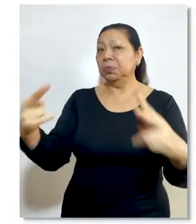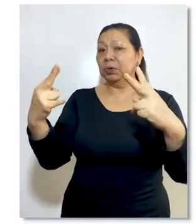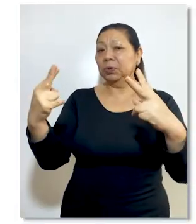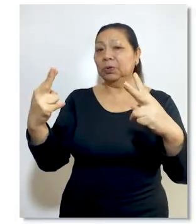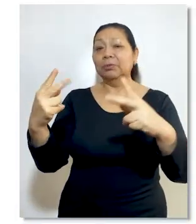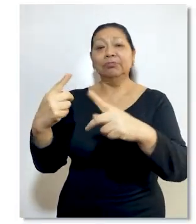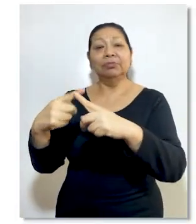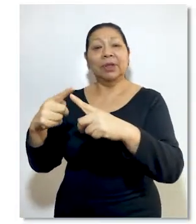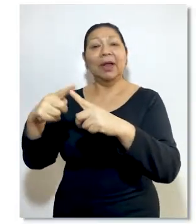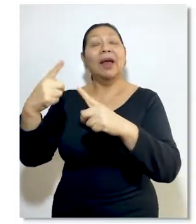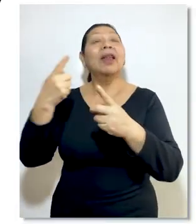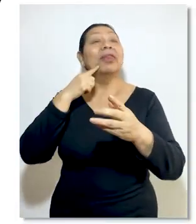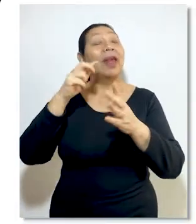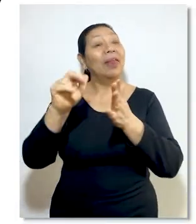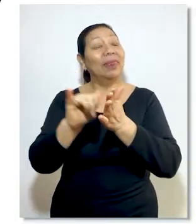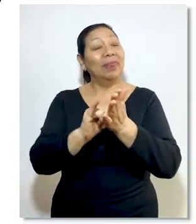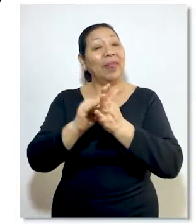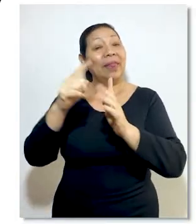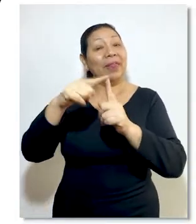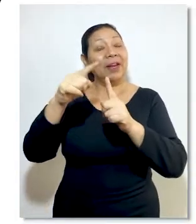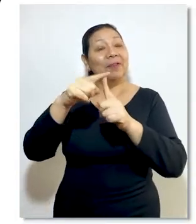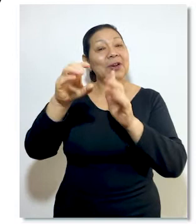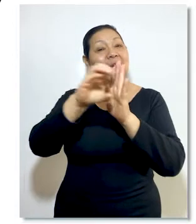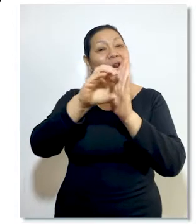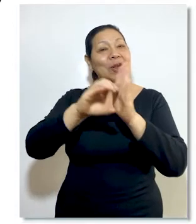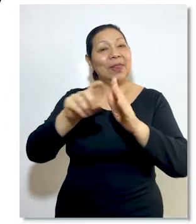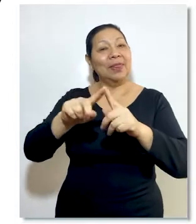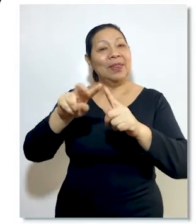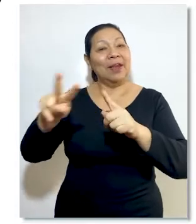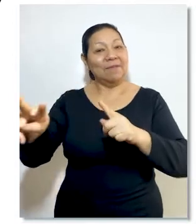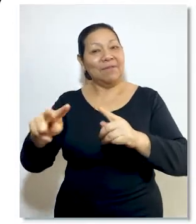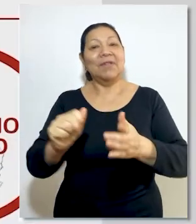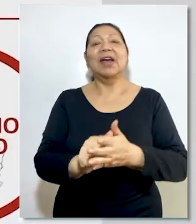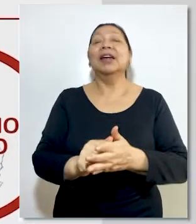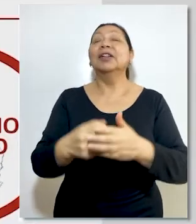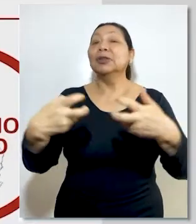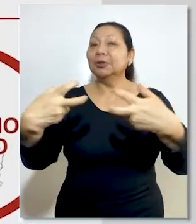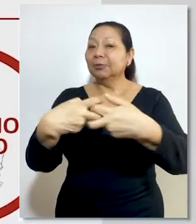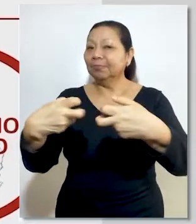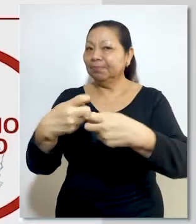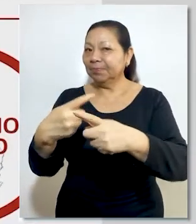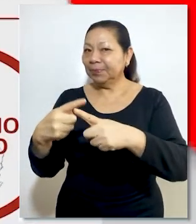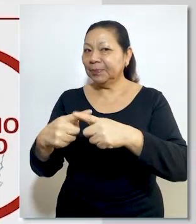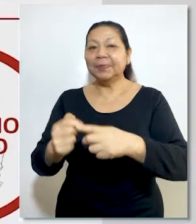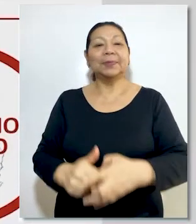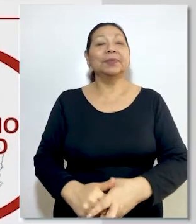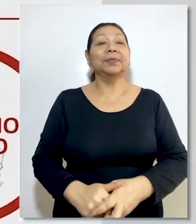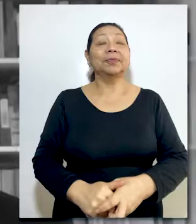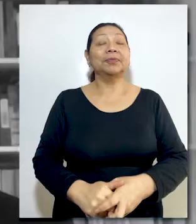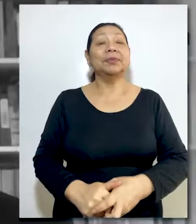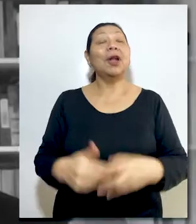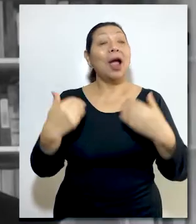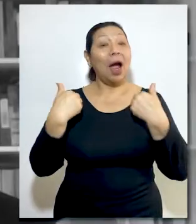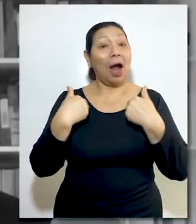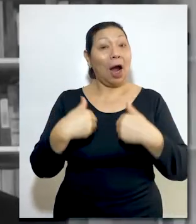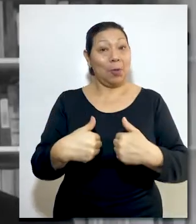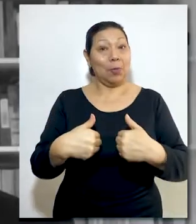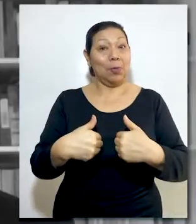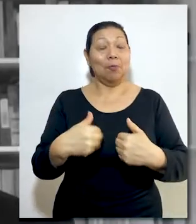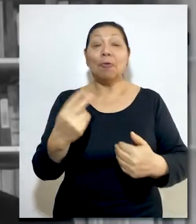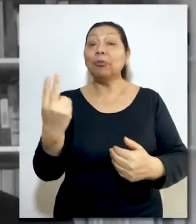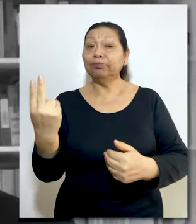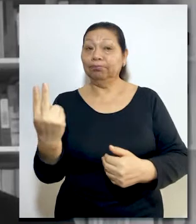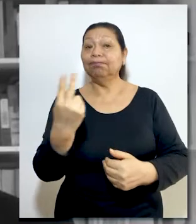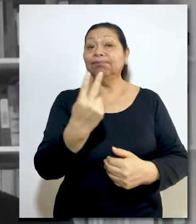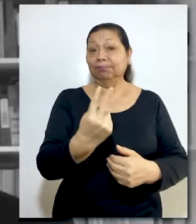a través de nuestro canal digital Tribunal Constitucional TV y redes sociales. Los abogados de